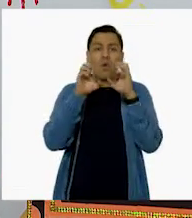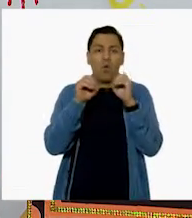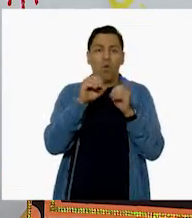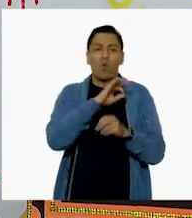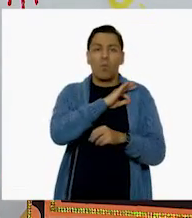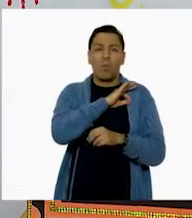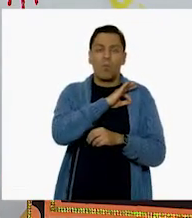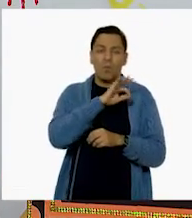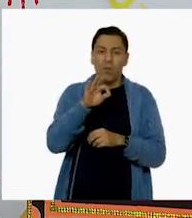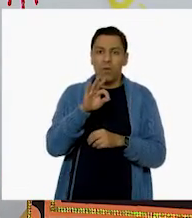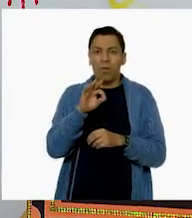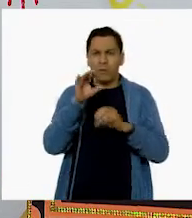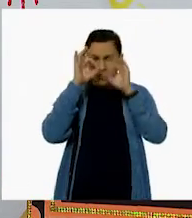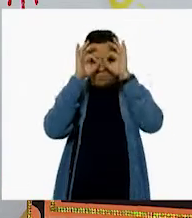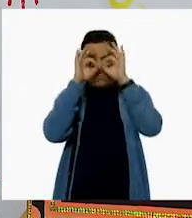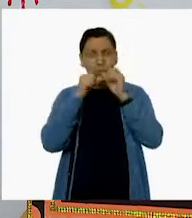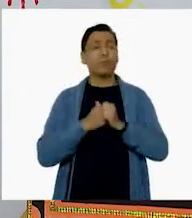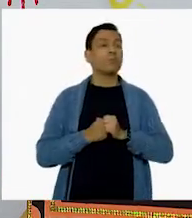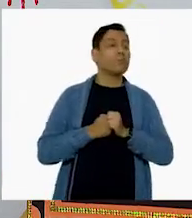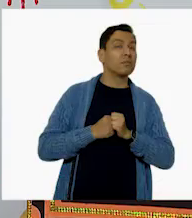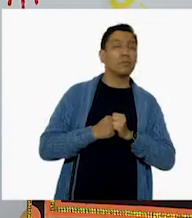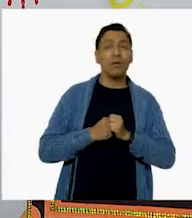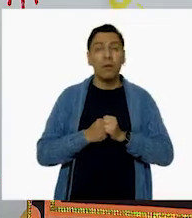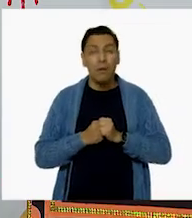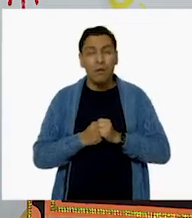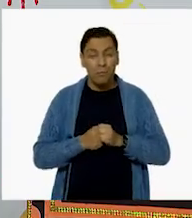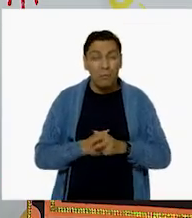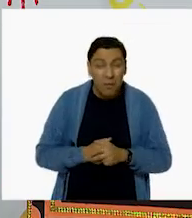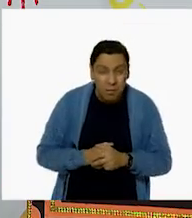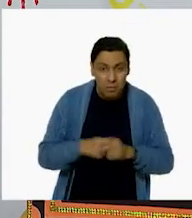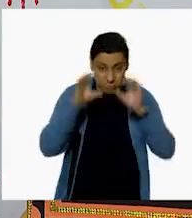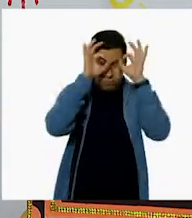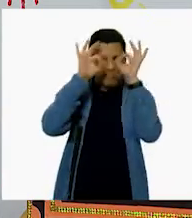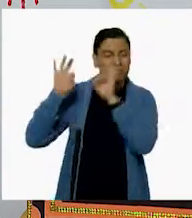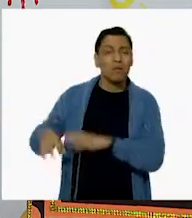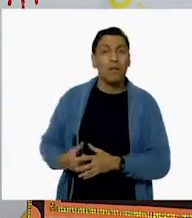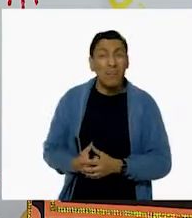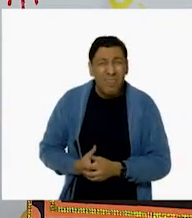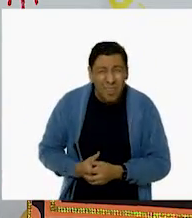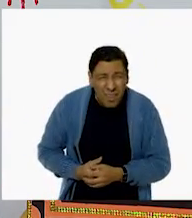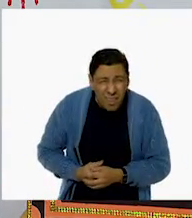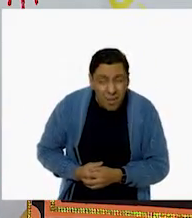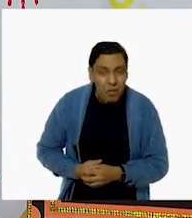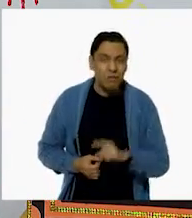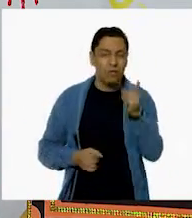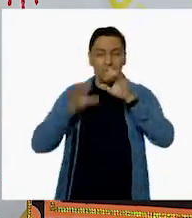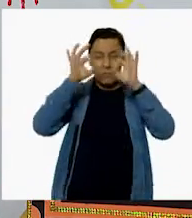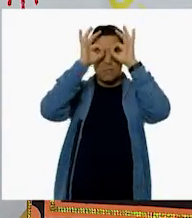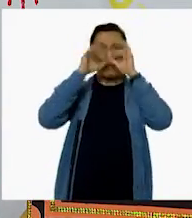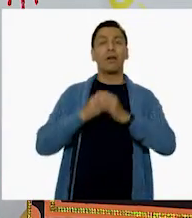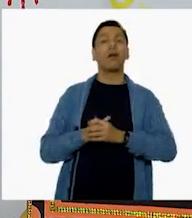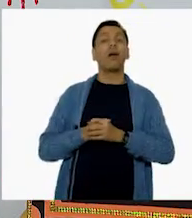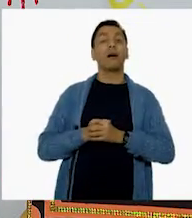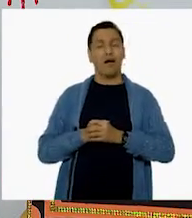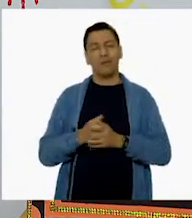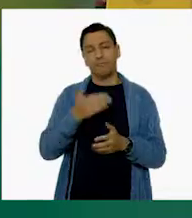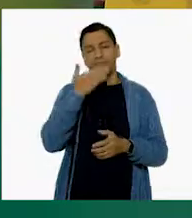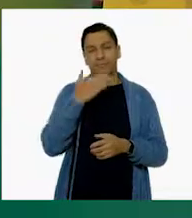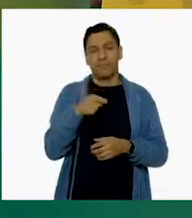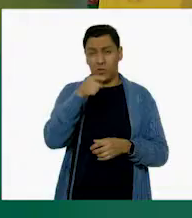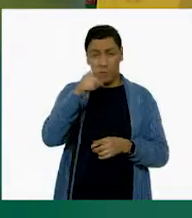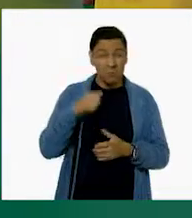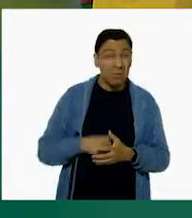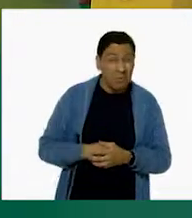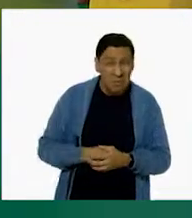observar cosas lejanas como el pizarrón. Y si no vemos un poquito bien y nos faltan lentes, debemos avisar a nuestra familia y